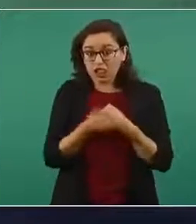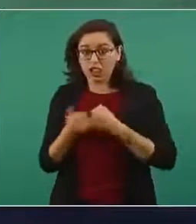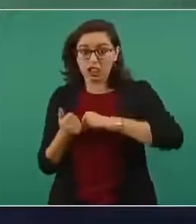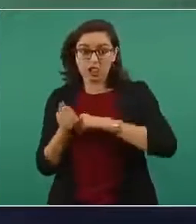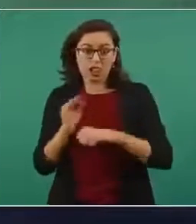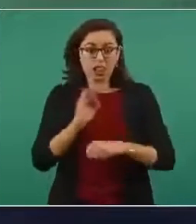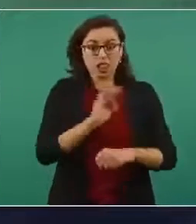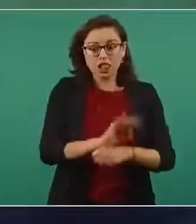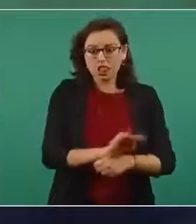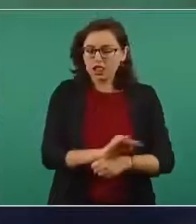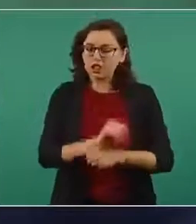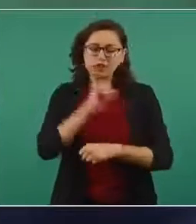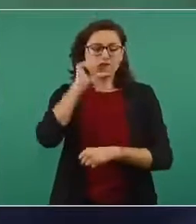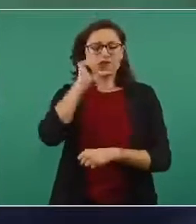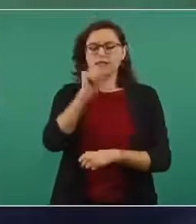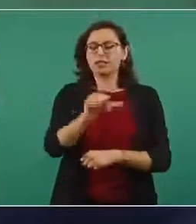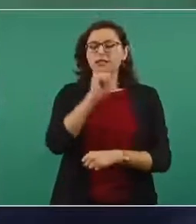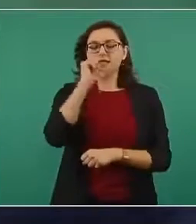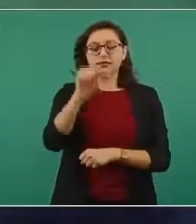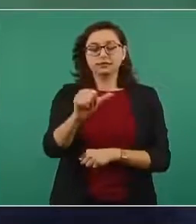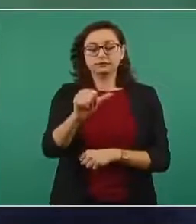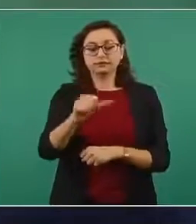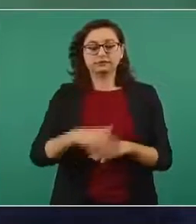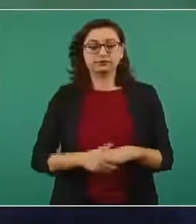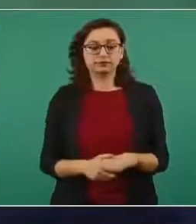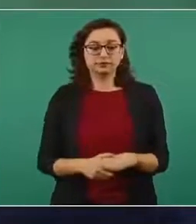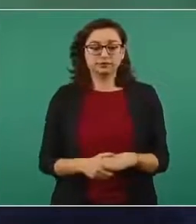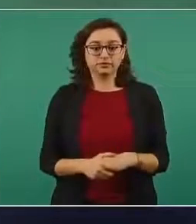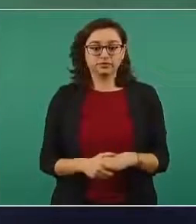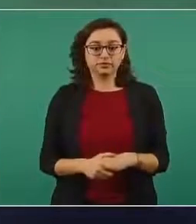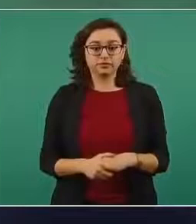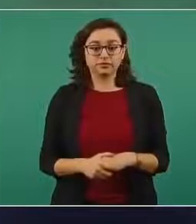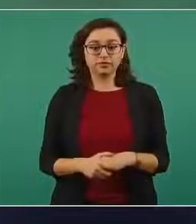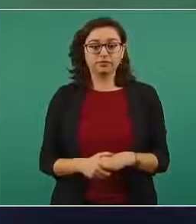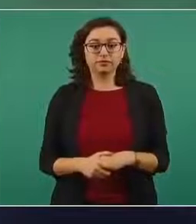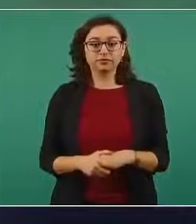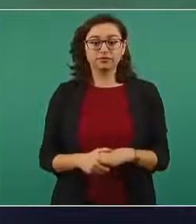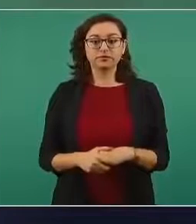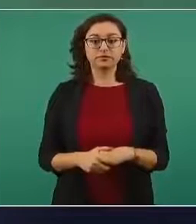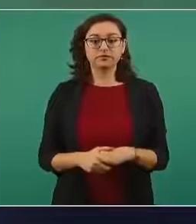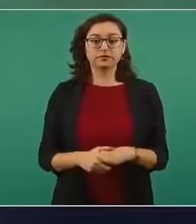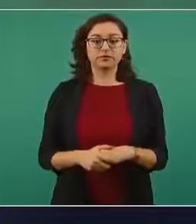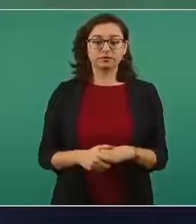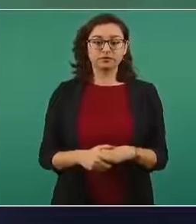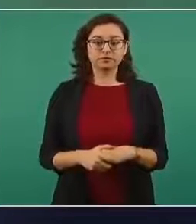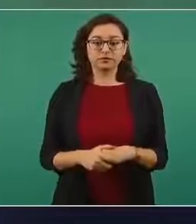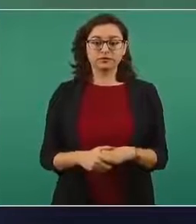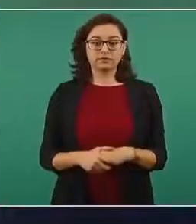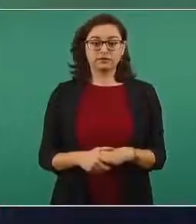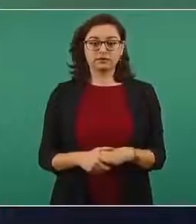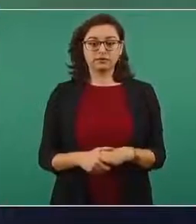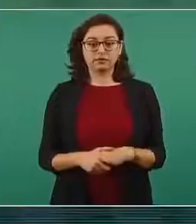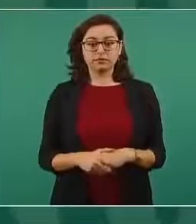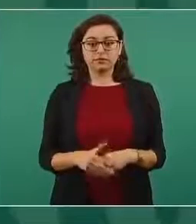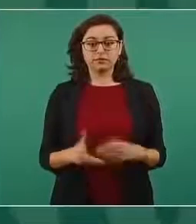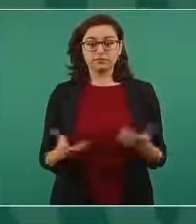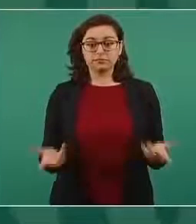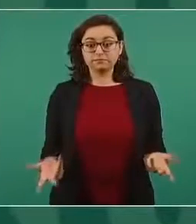Si al gobierno que represento llega un